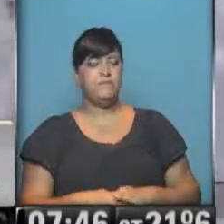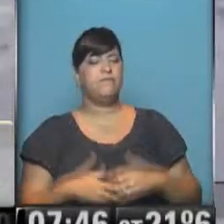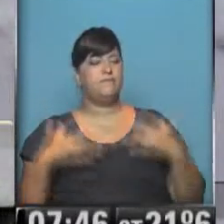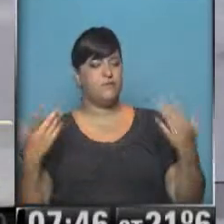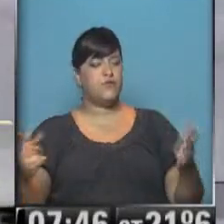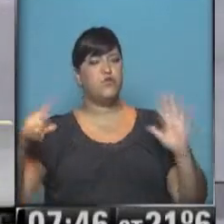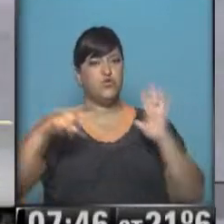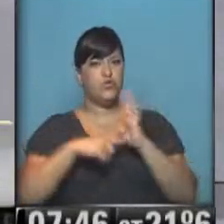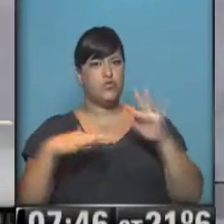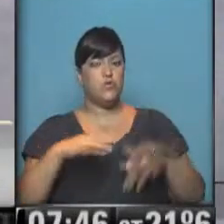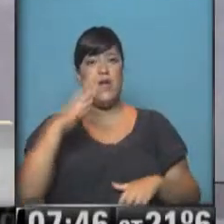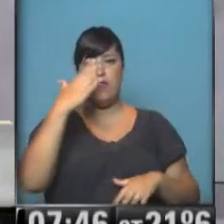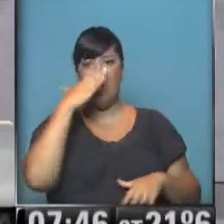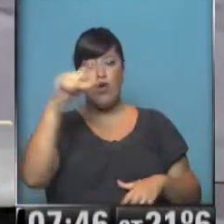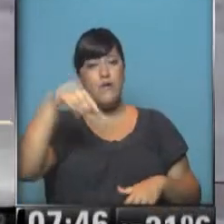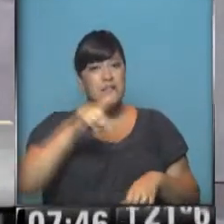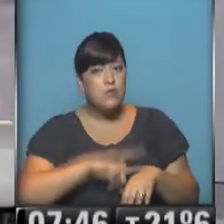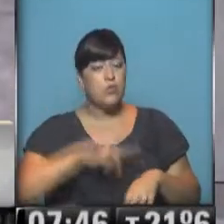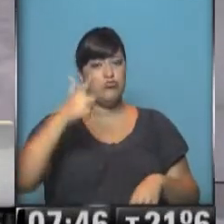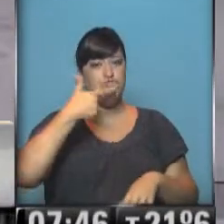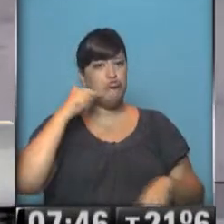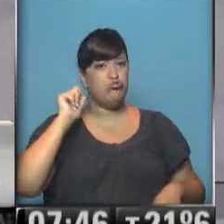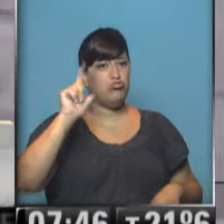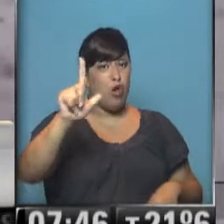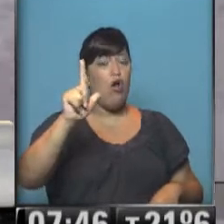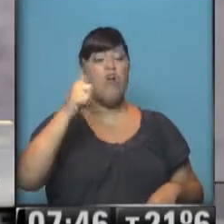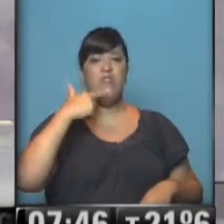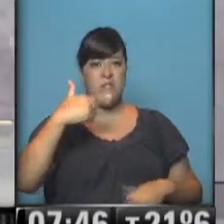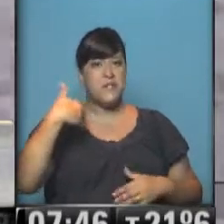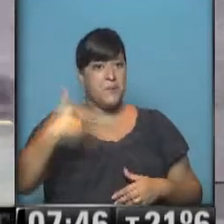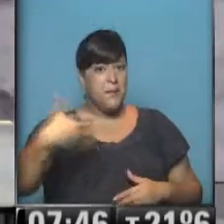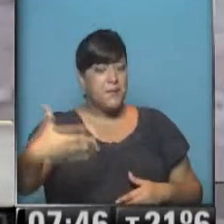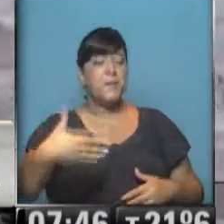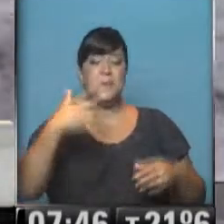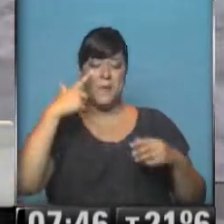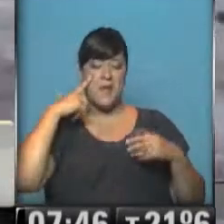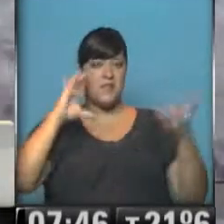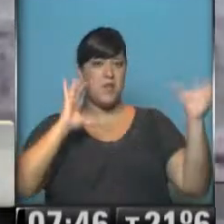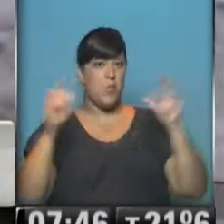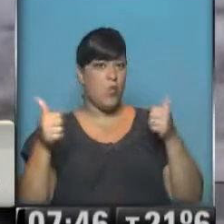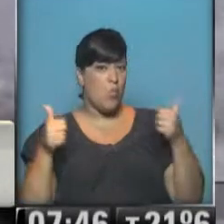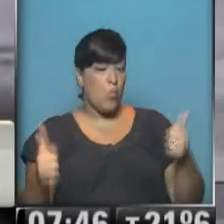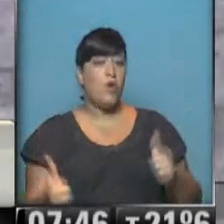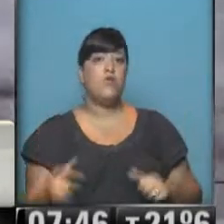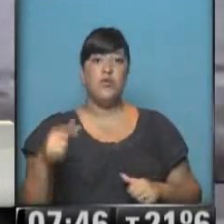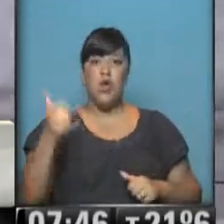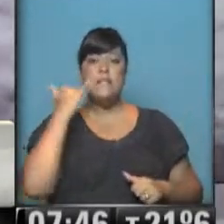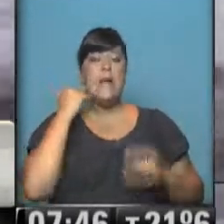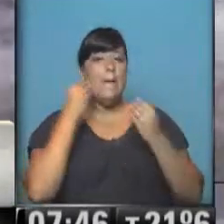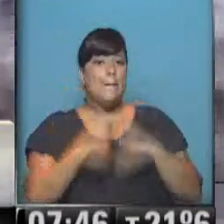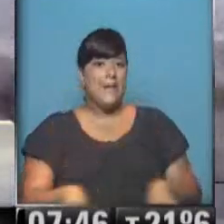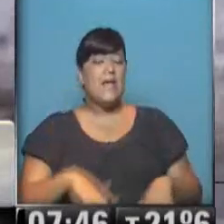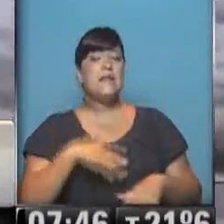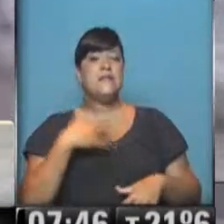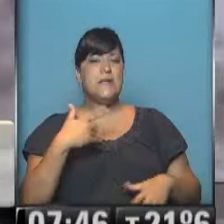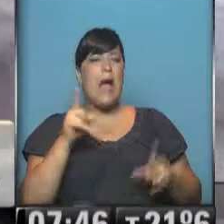en la ciudad de Córdoba en este momento hay sol, tenemos perspectivas de buen tiempo por lo menos, estamos ya comenzando con todo el trabajo de